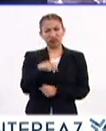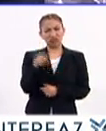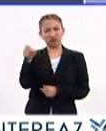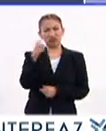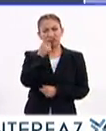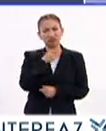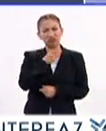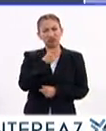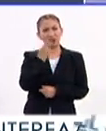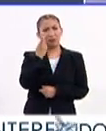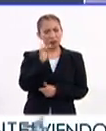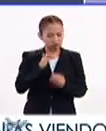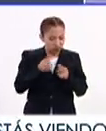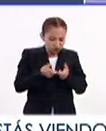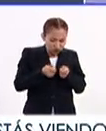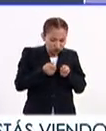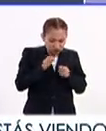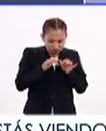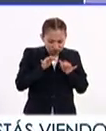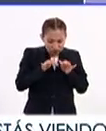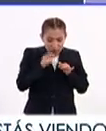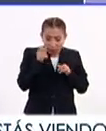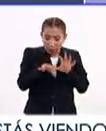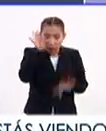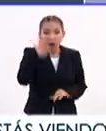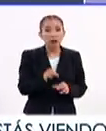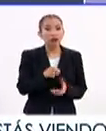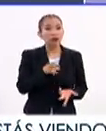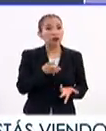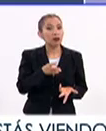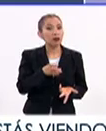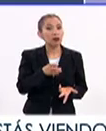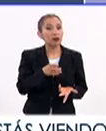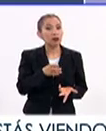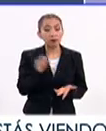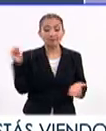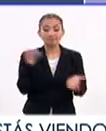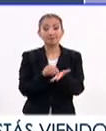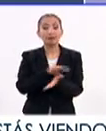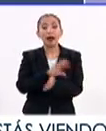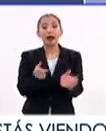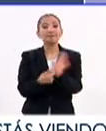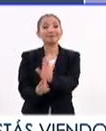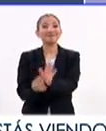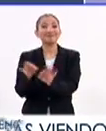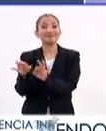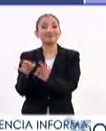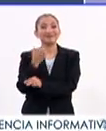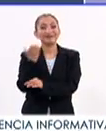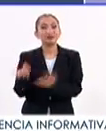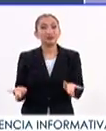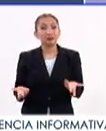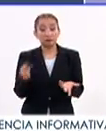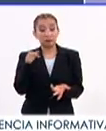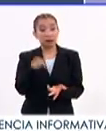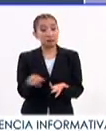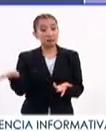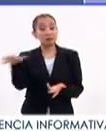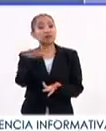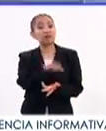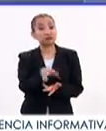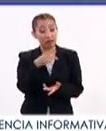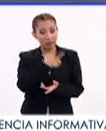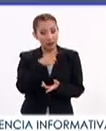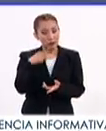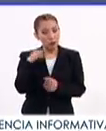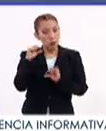en línea algo y agarran lo primero que se encuentran y plasmarlo, digamos, en un trabajo escolar. Yo creo que son cosas que